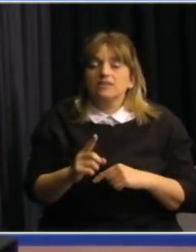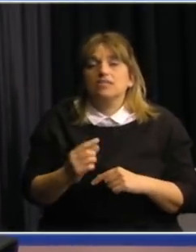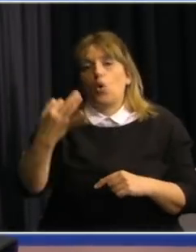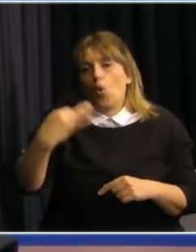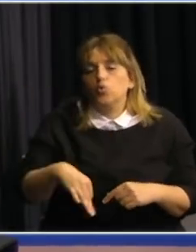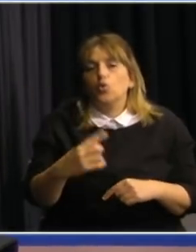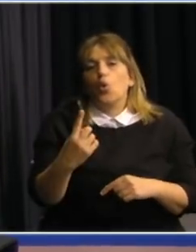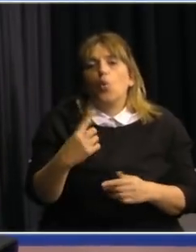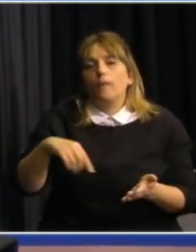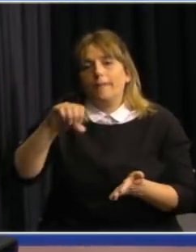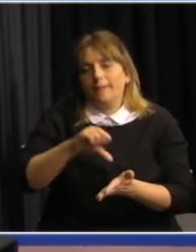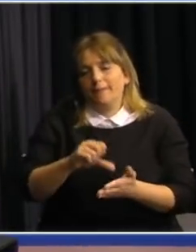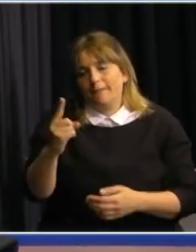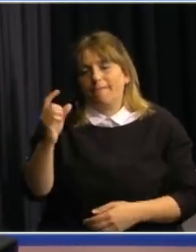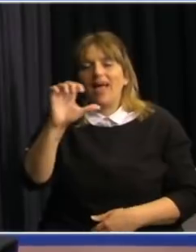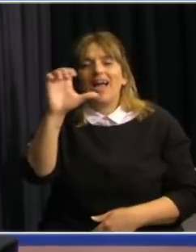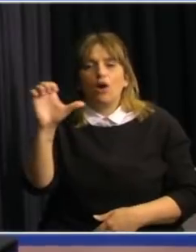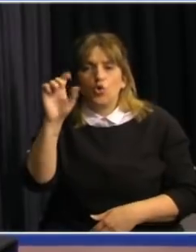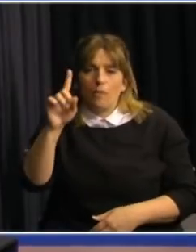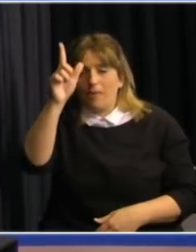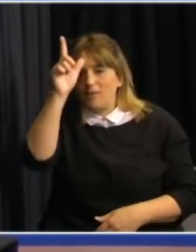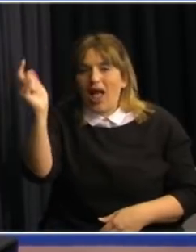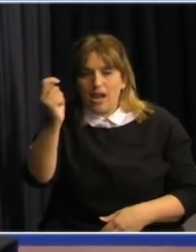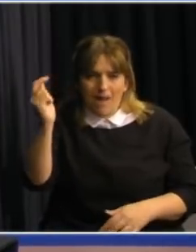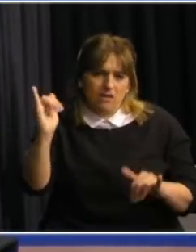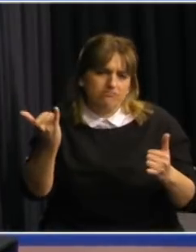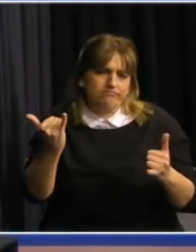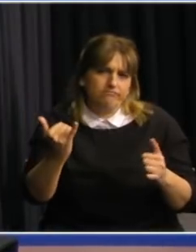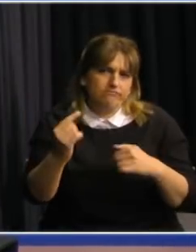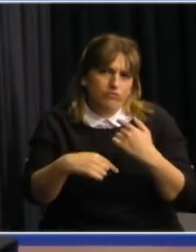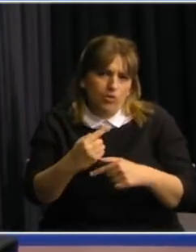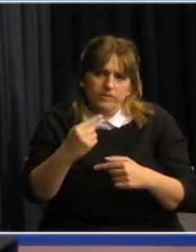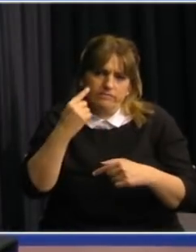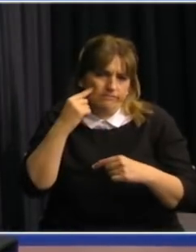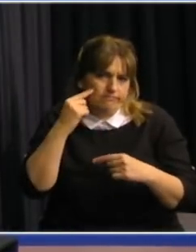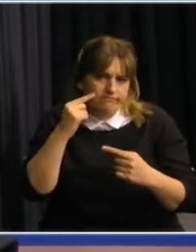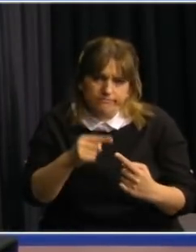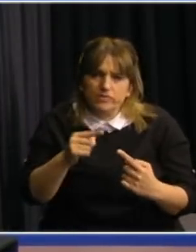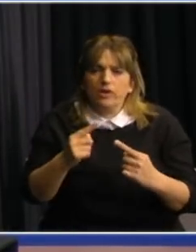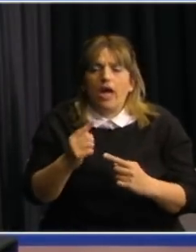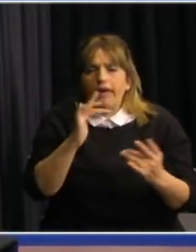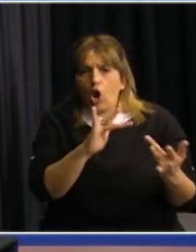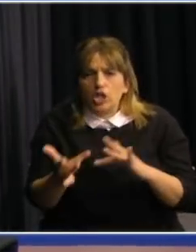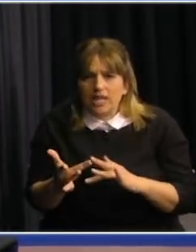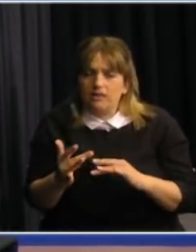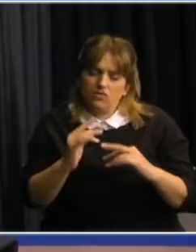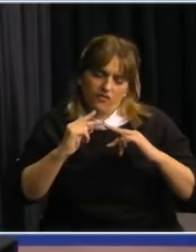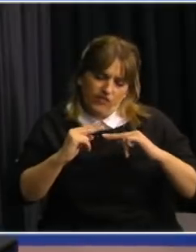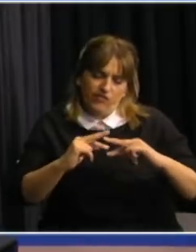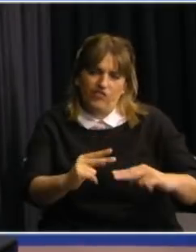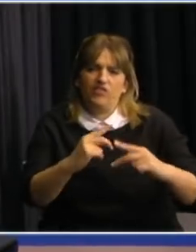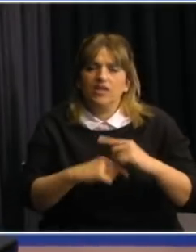un caso paradigmático en Europa, como el caso de Alemania, que hemos seguido muy directamente y con los que tenemos contactos en forma estrecha,